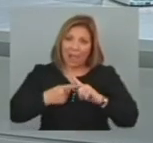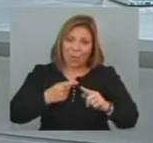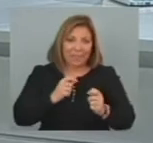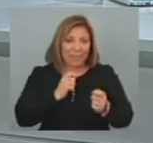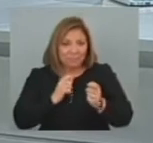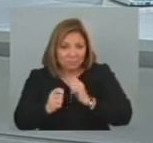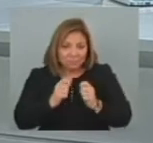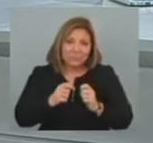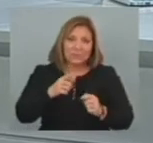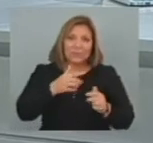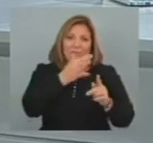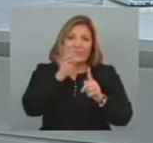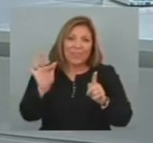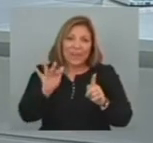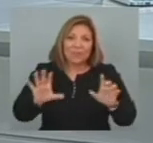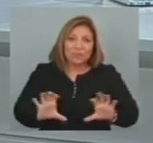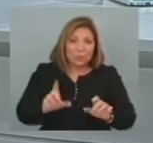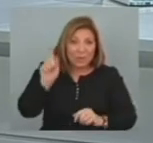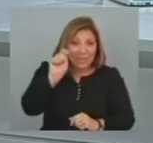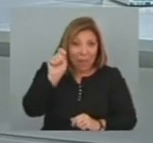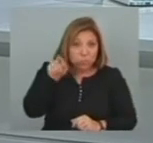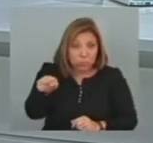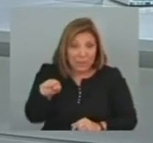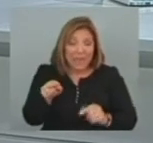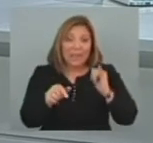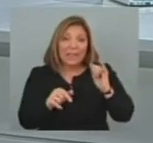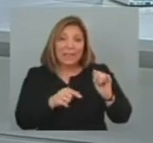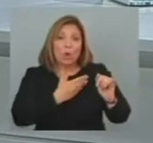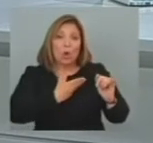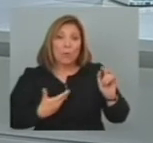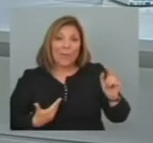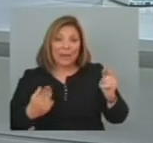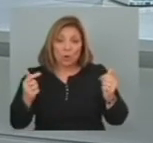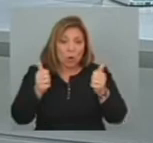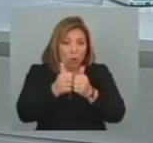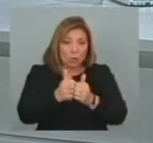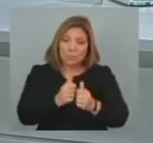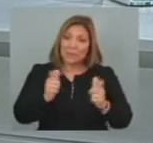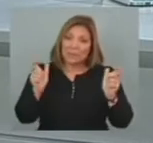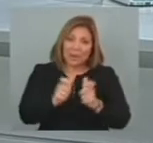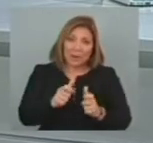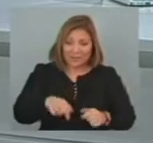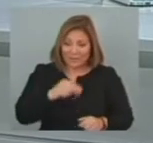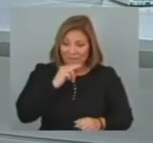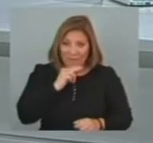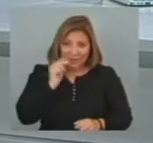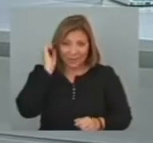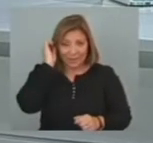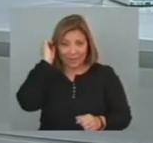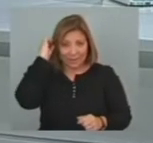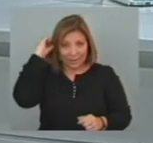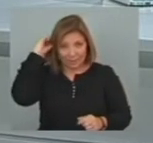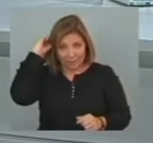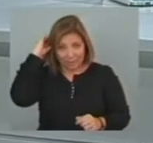negociación Entre la Federación De funcionarios de salud pública Y el Poder Ejecutivo Tras la reunión de este miércoles Una nueva instancia